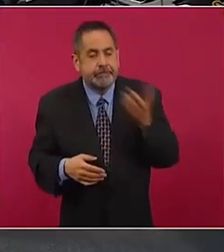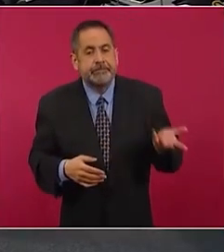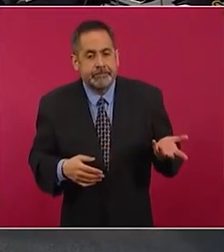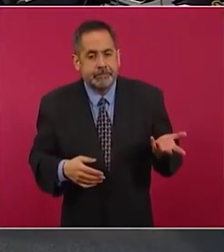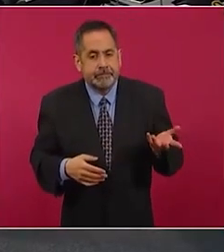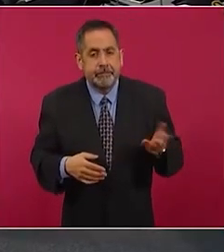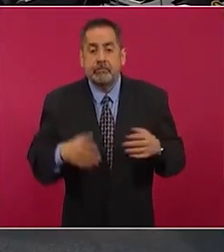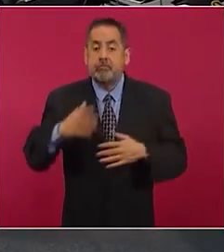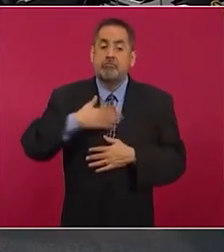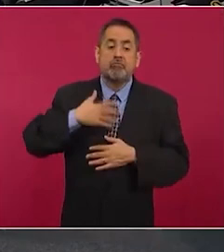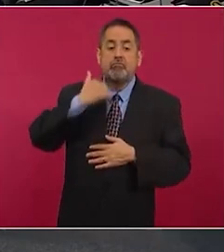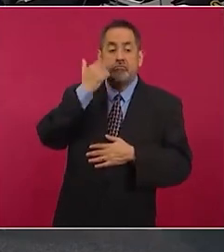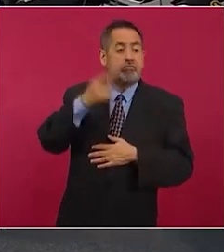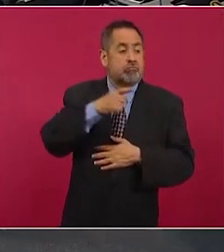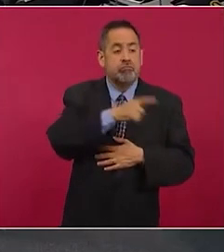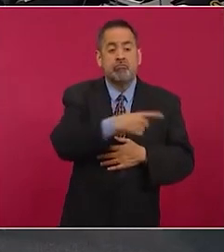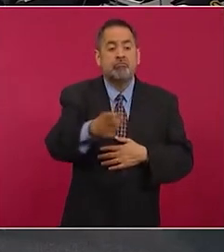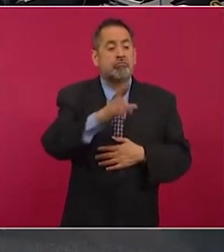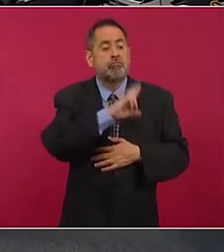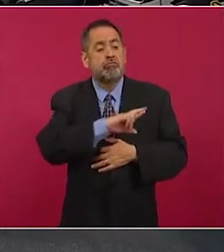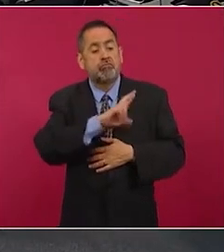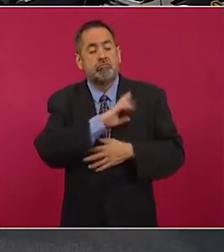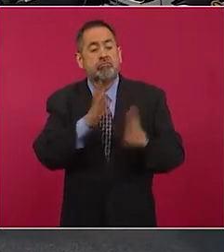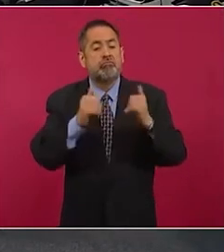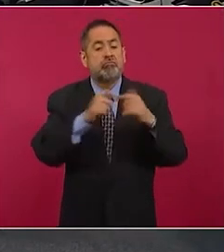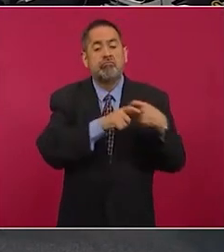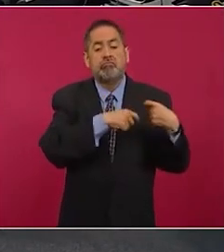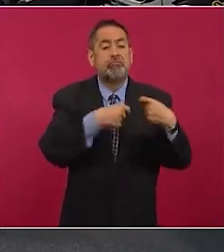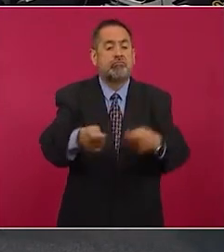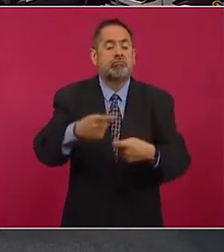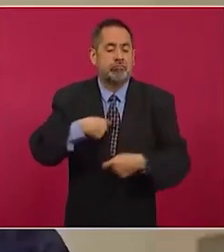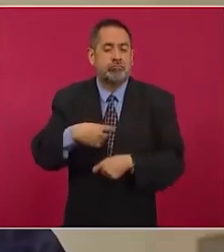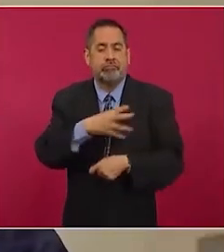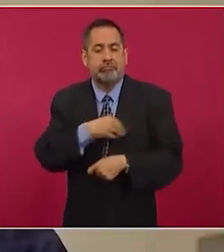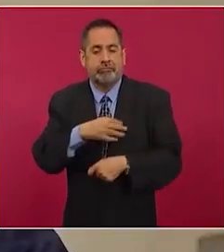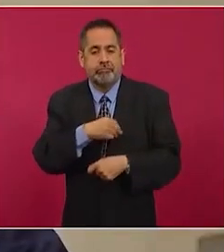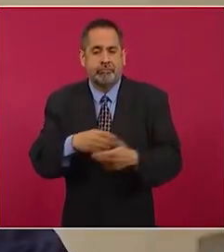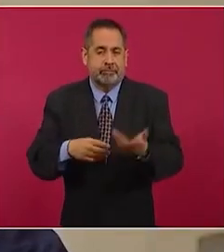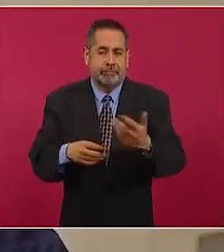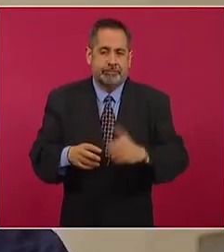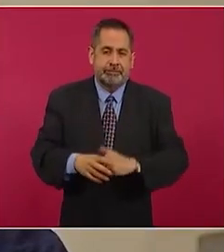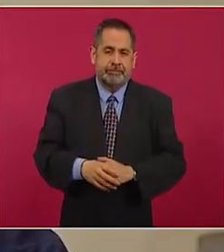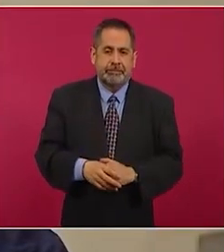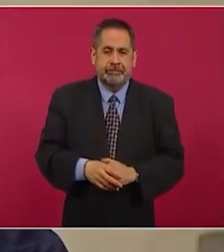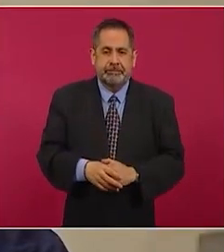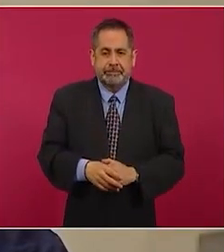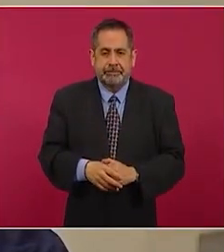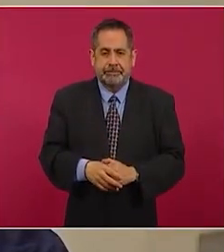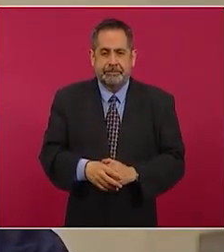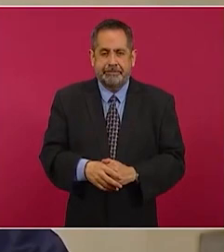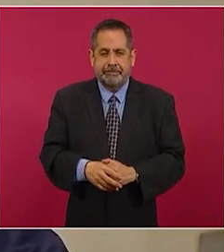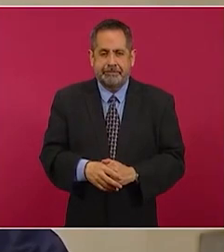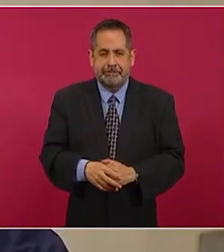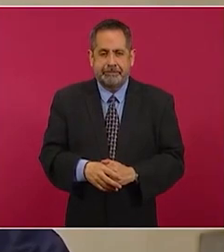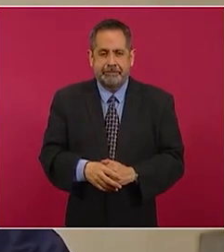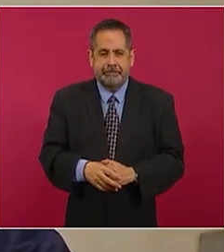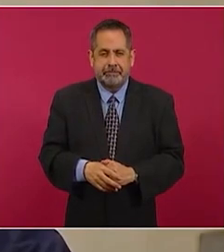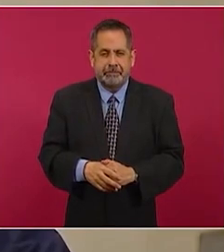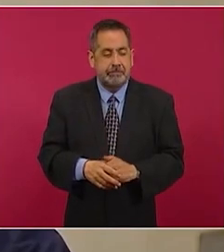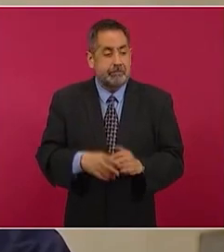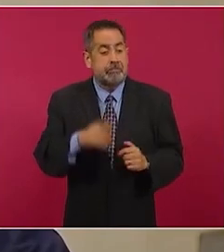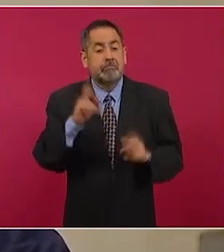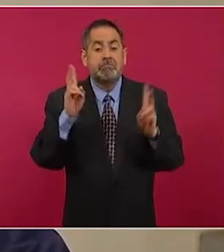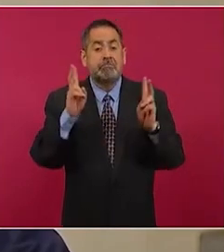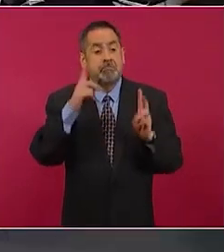porque quería yo que le rentaran una casa a mi